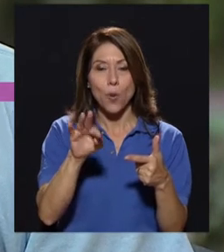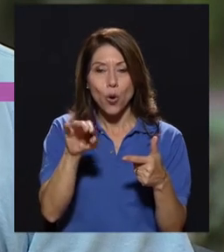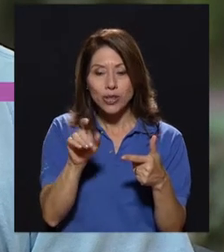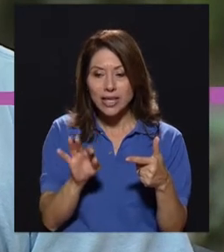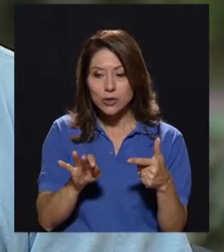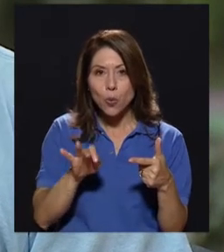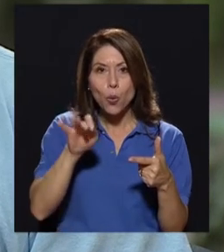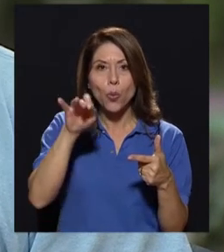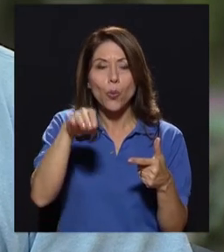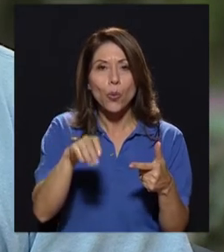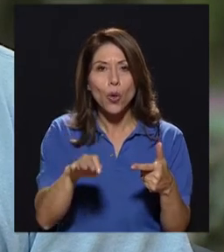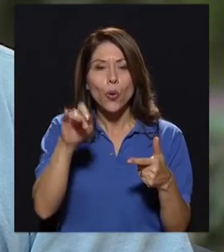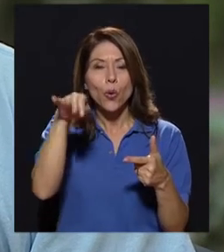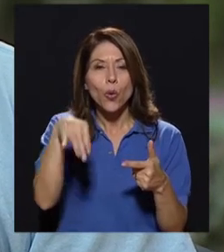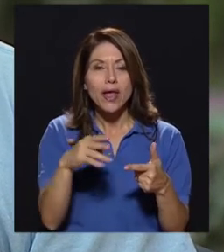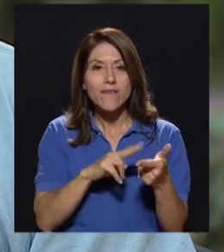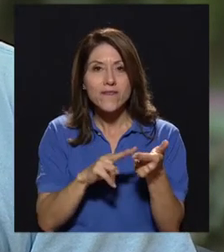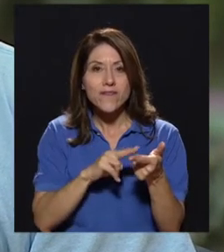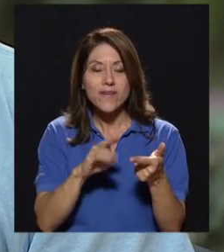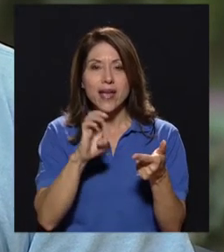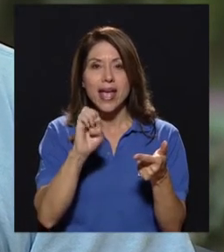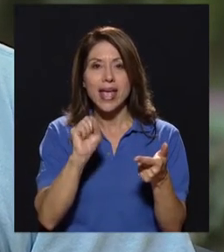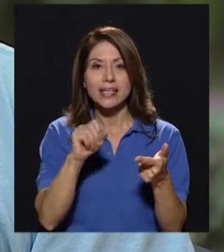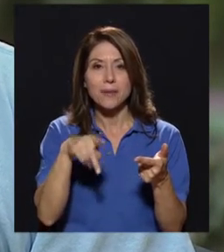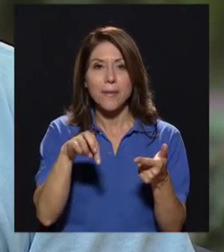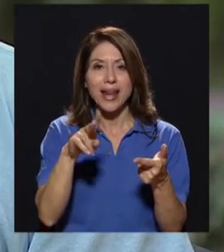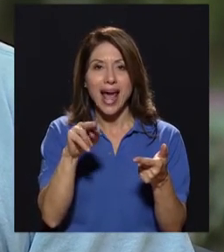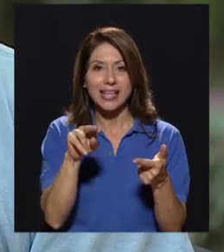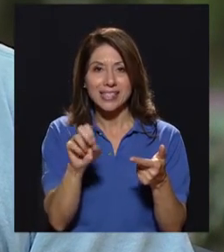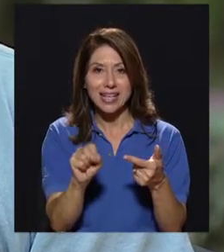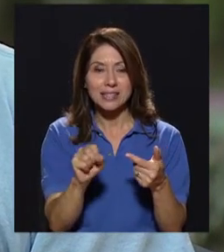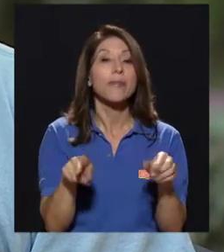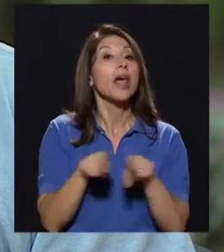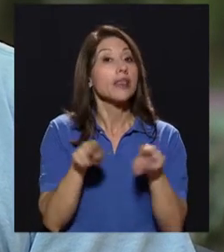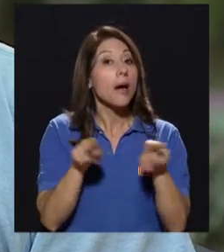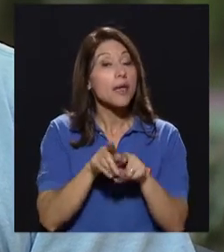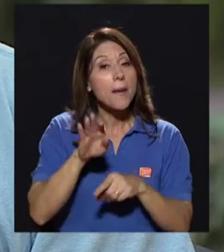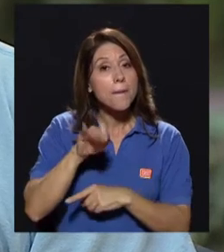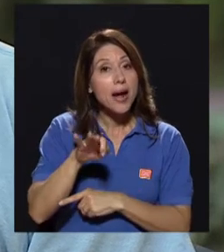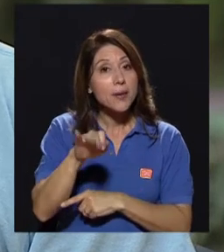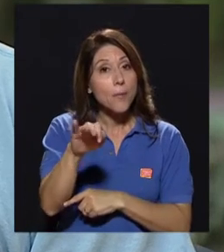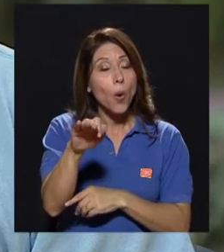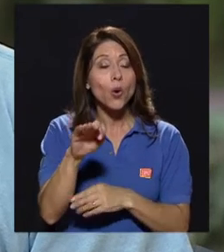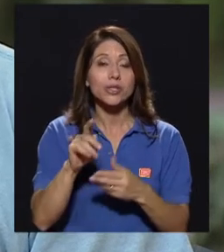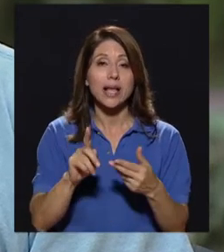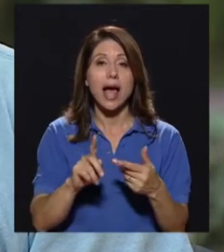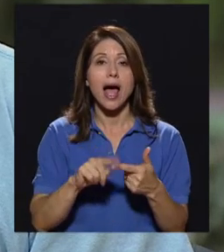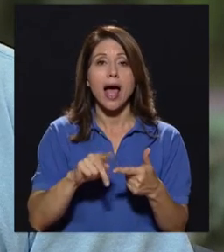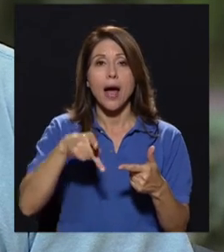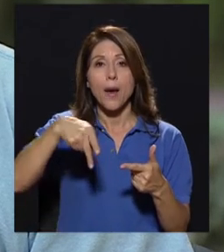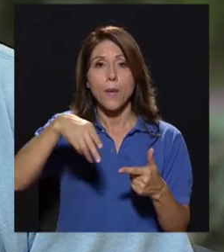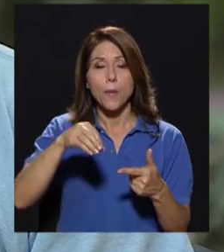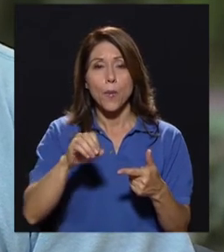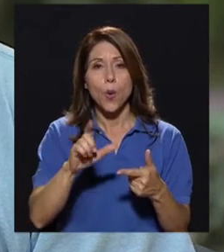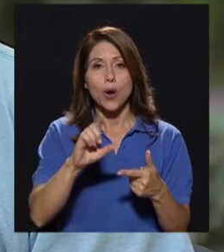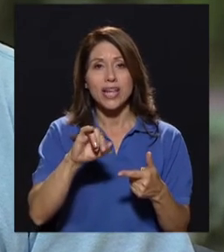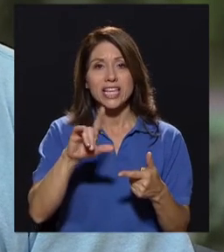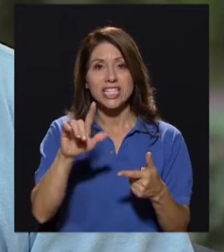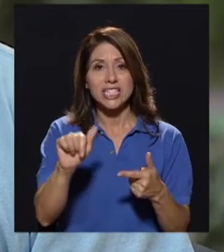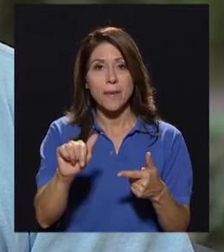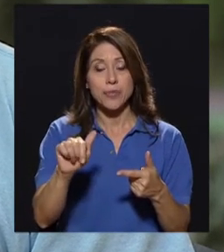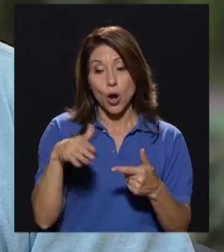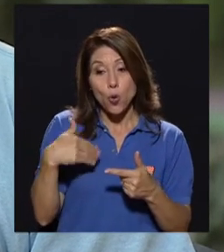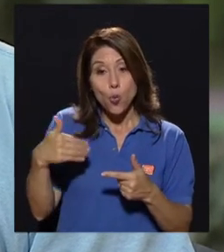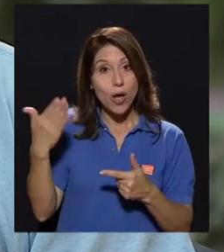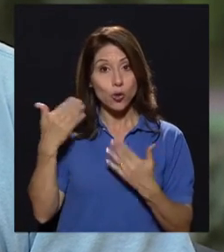Otro grupo importante son los lepidópteros, que son las mariposas, polillas, la etapa larval,